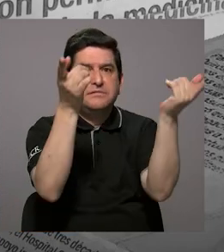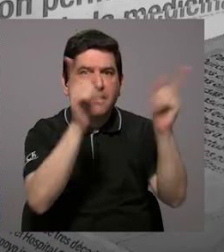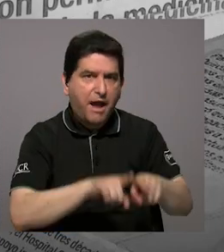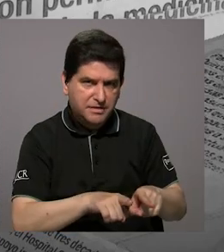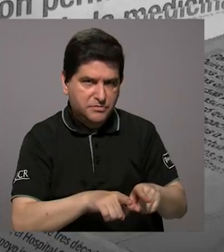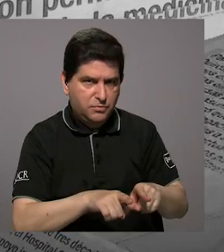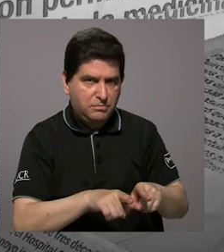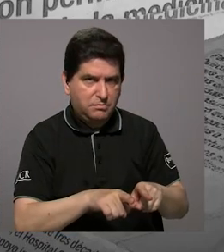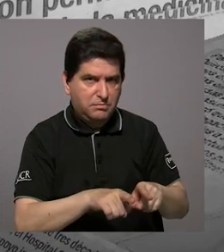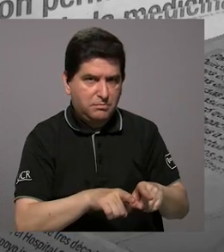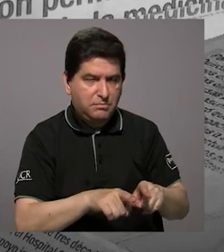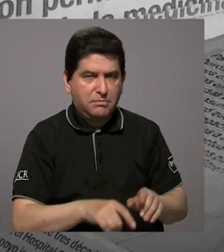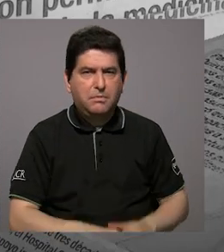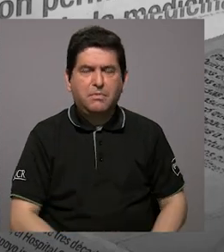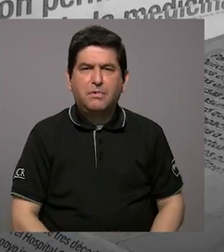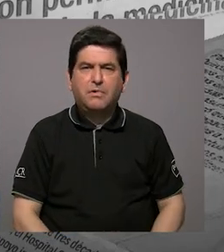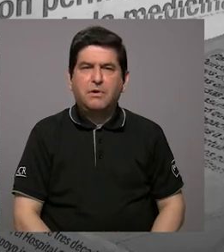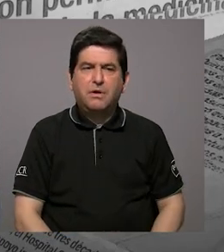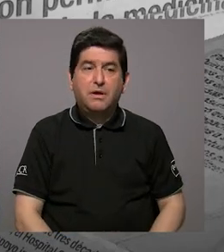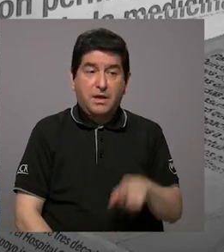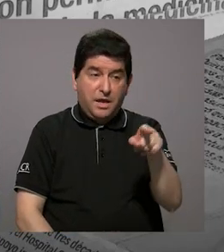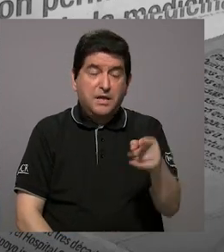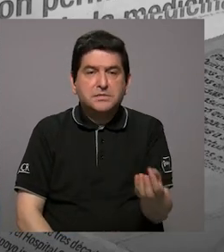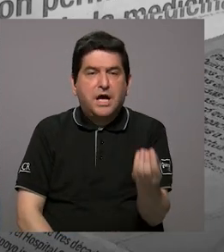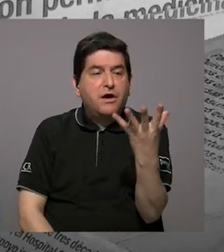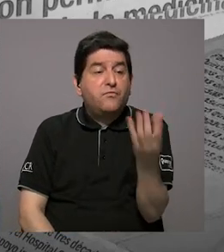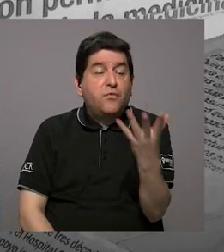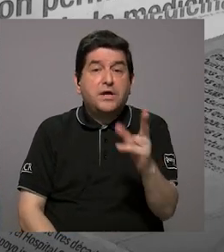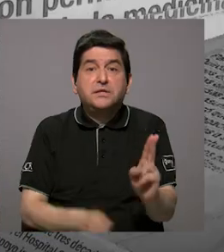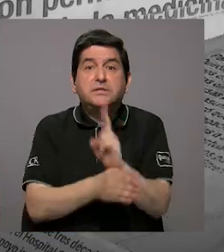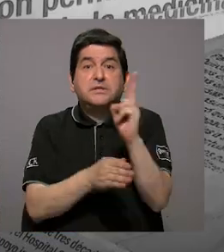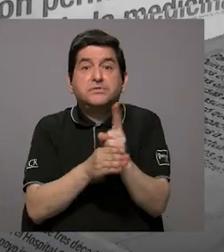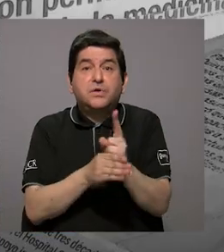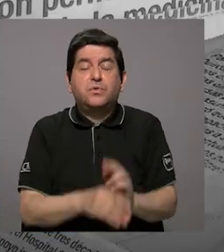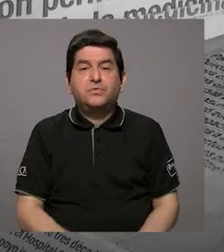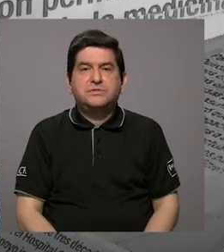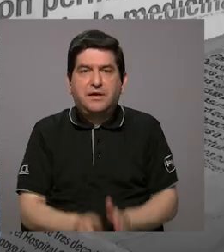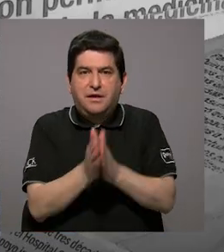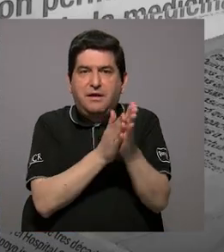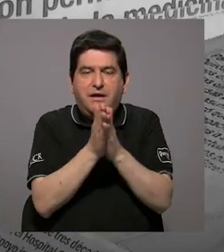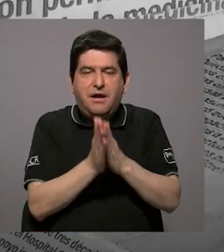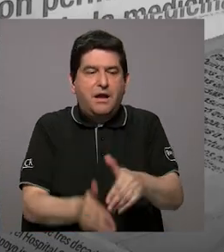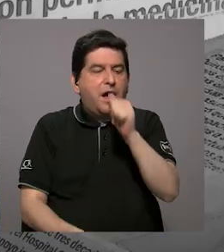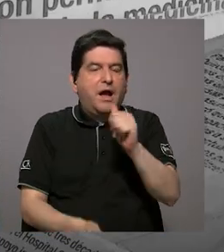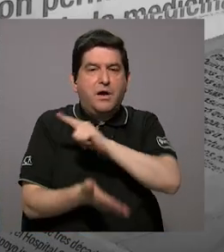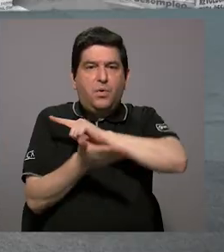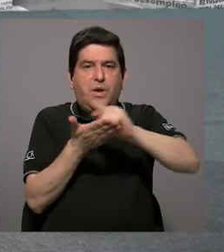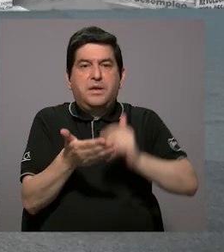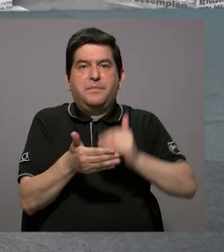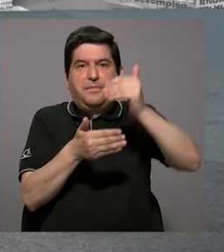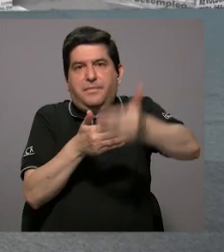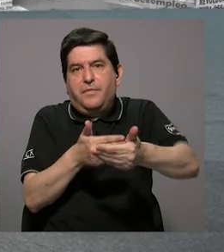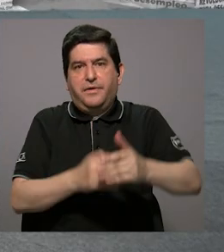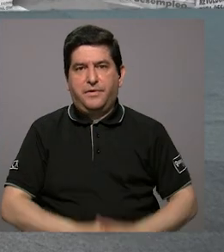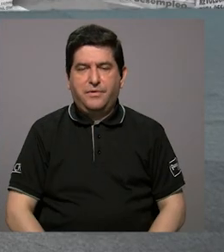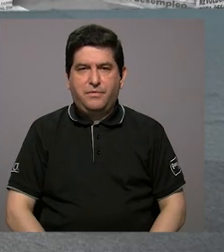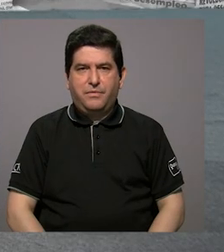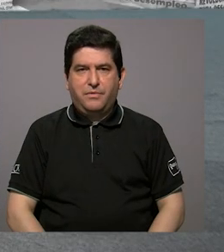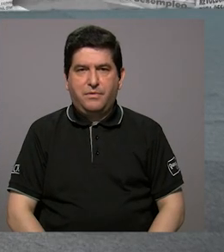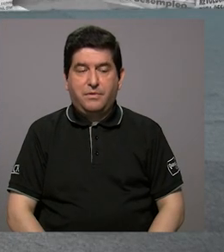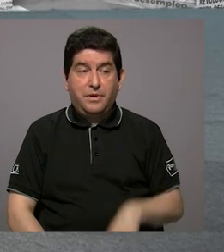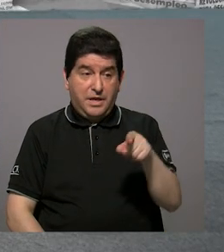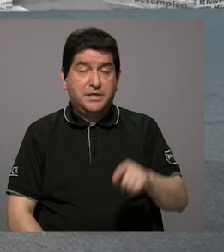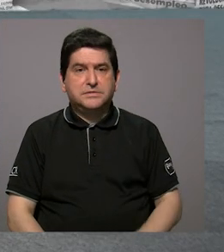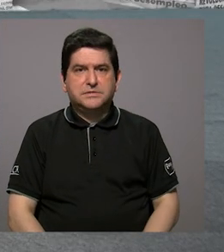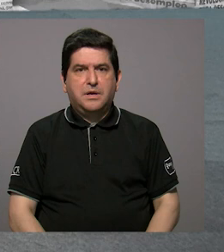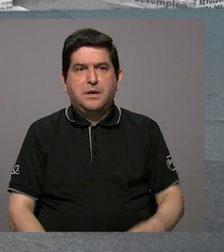caso, porque son fuentes que se están utilizando para captación de agua potable, que sería, digamos, uno de